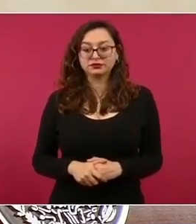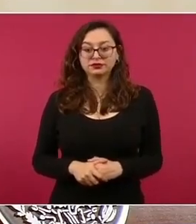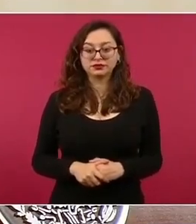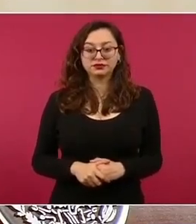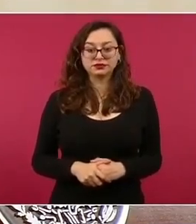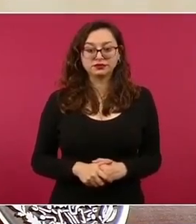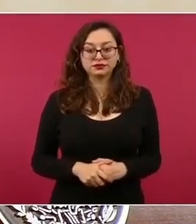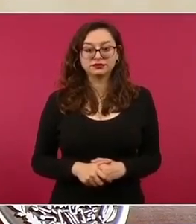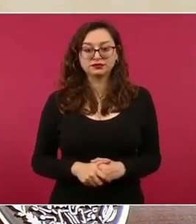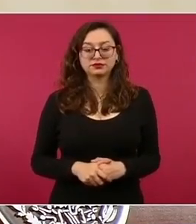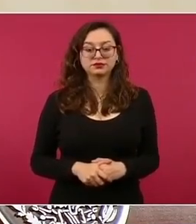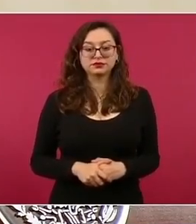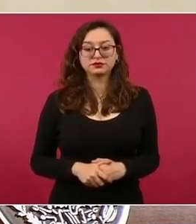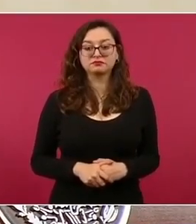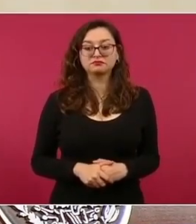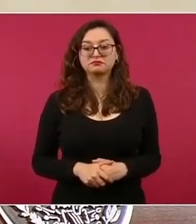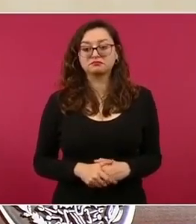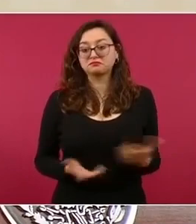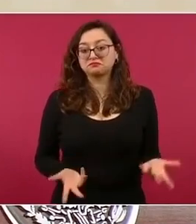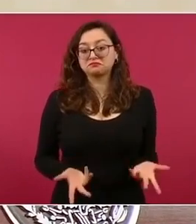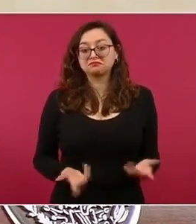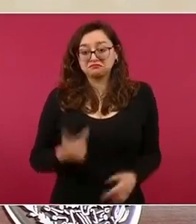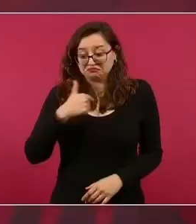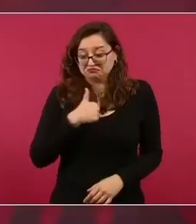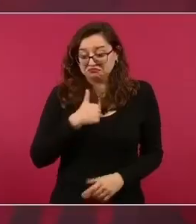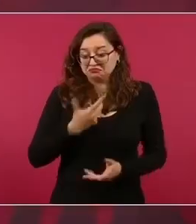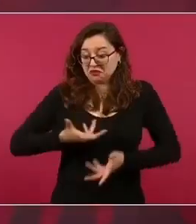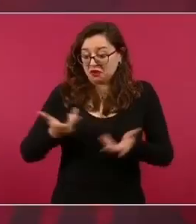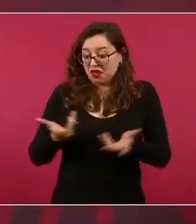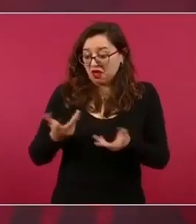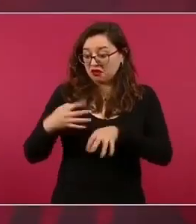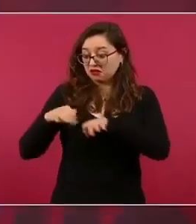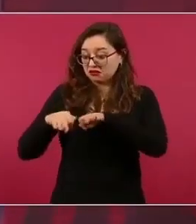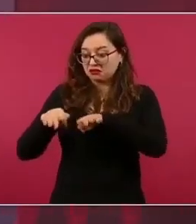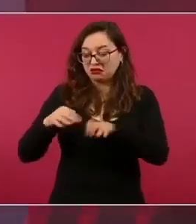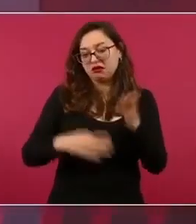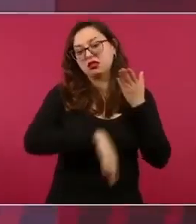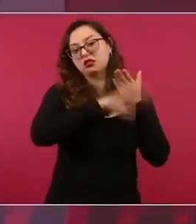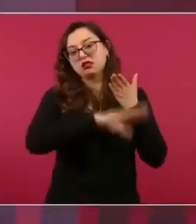Todo lo que se hace está mal. ¿Cómo no vamos a